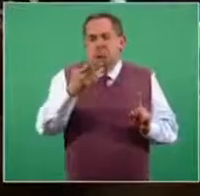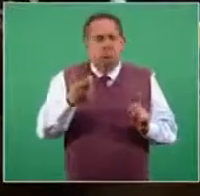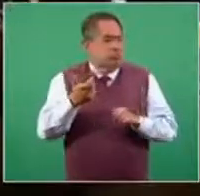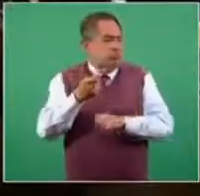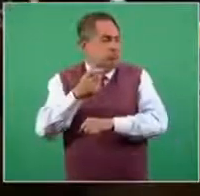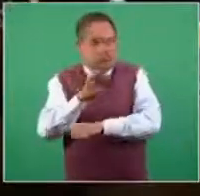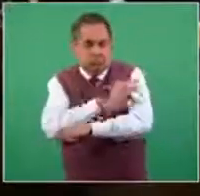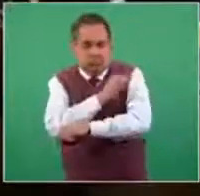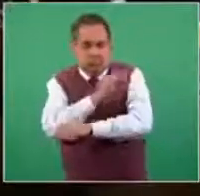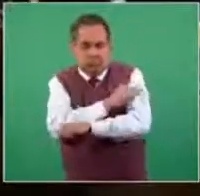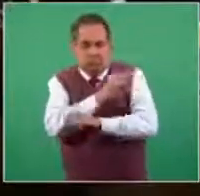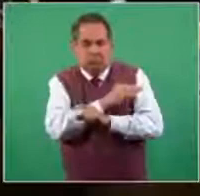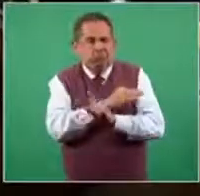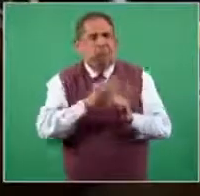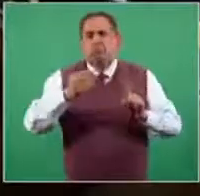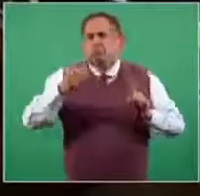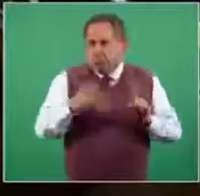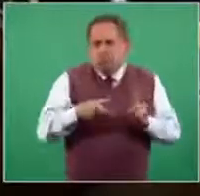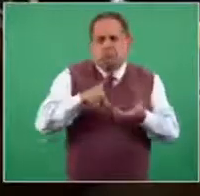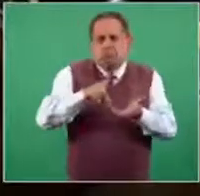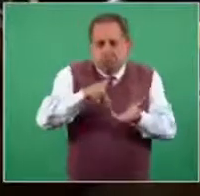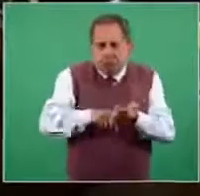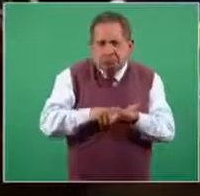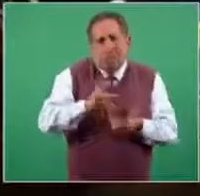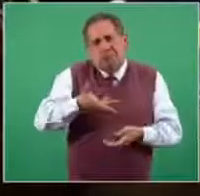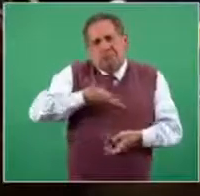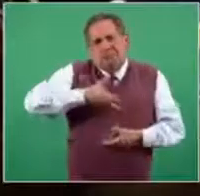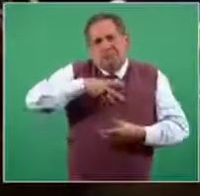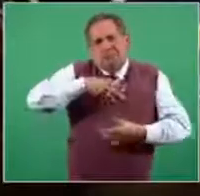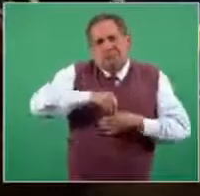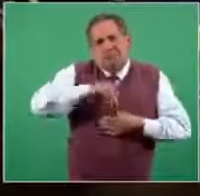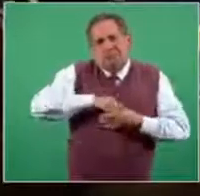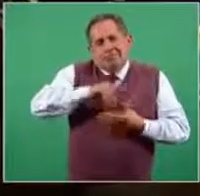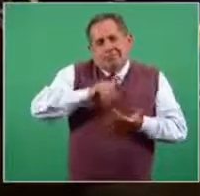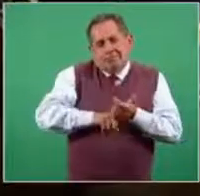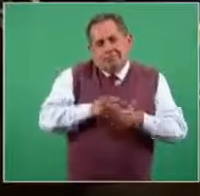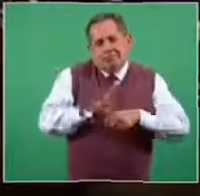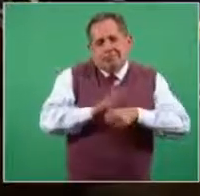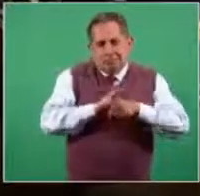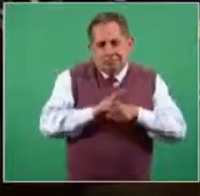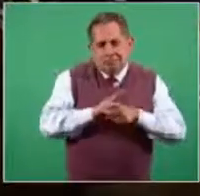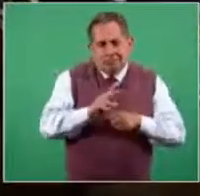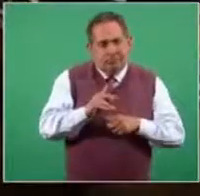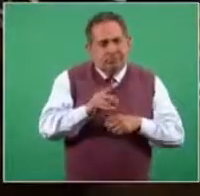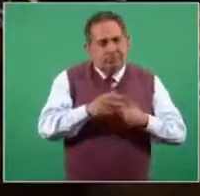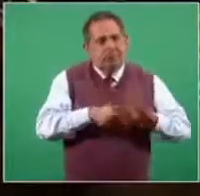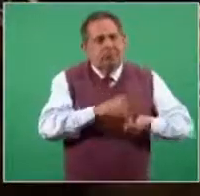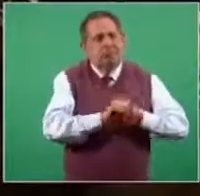vacuna el proceso de infección continuó y falleció por las complicaciones.